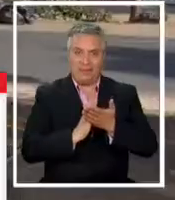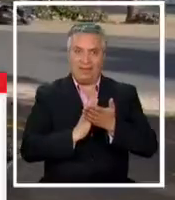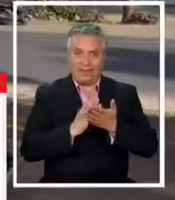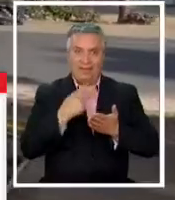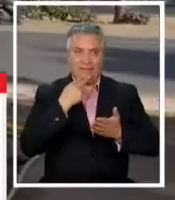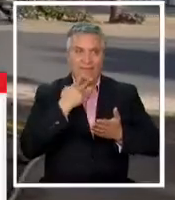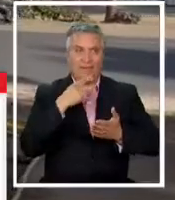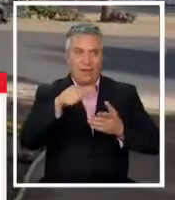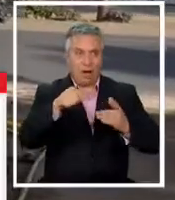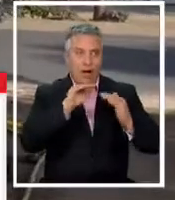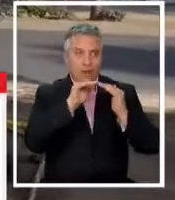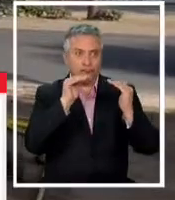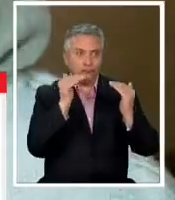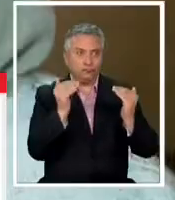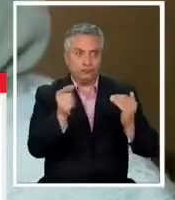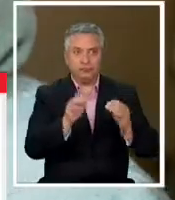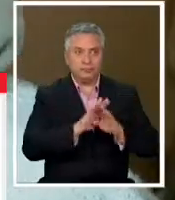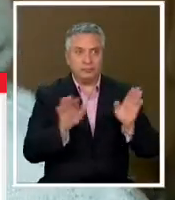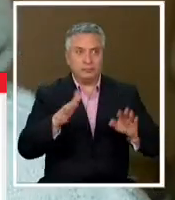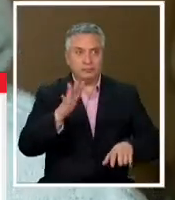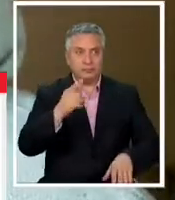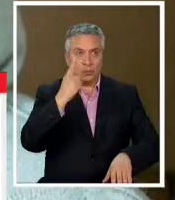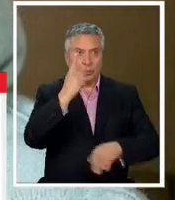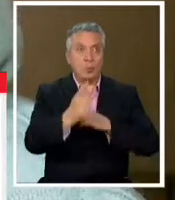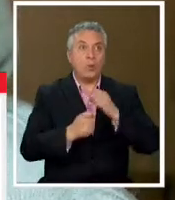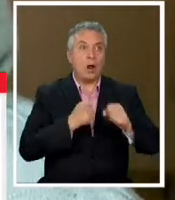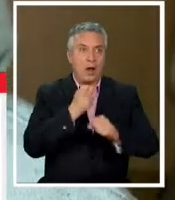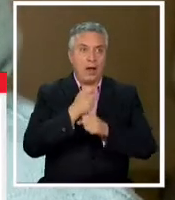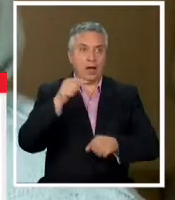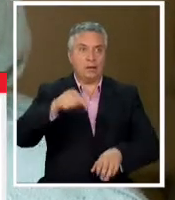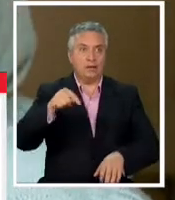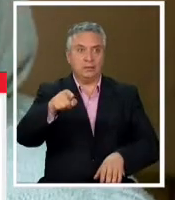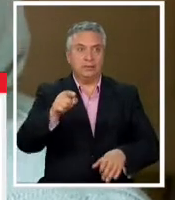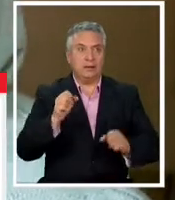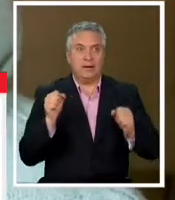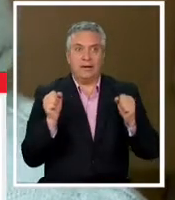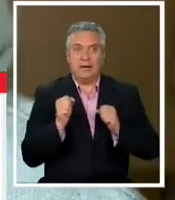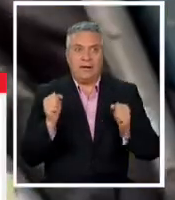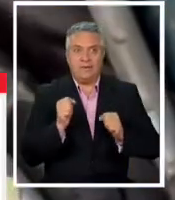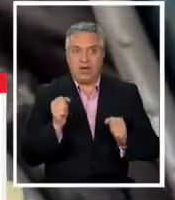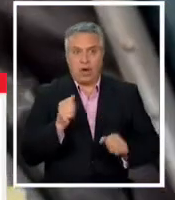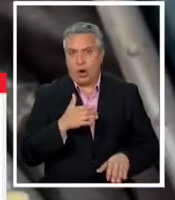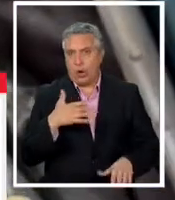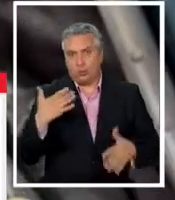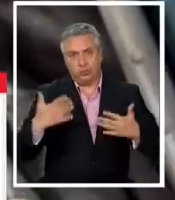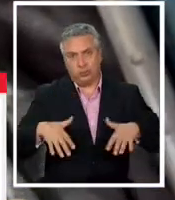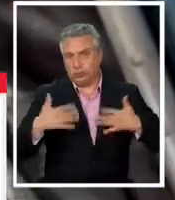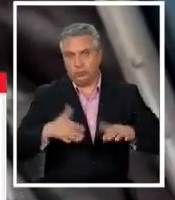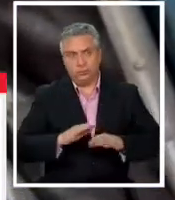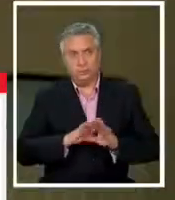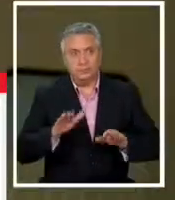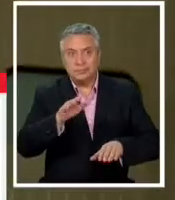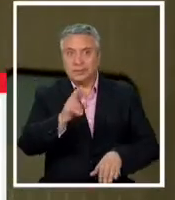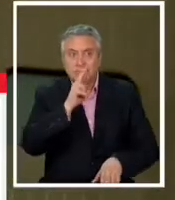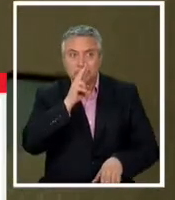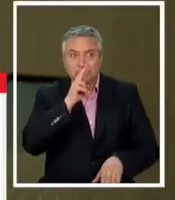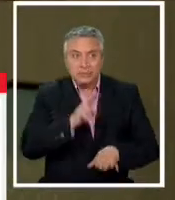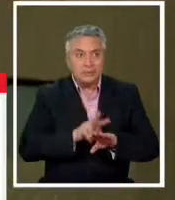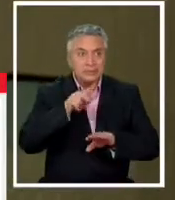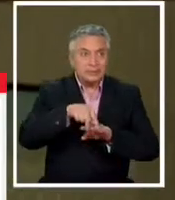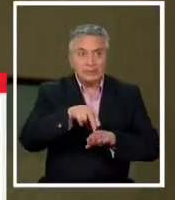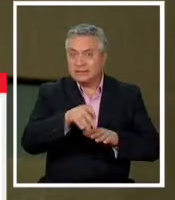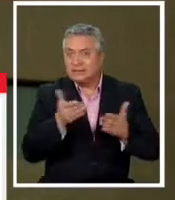único refugio. Nosotros vamos con polonario y el frío no lo soportamos. Nosotros para cantar la orinar, nuestras